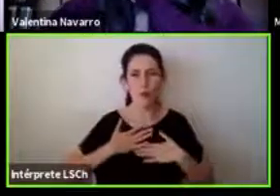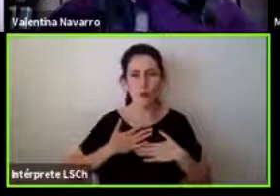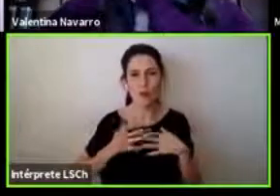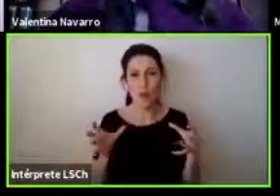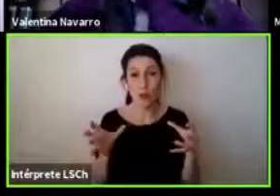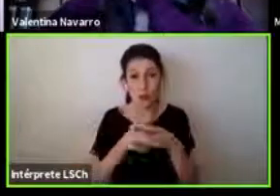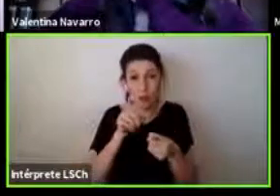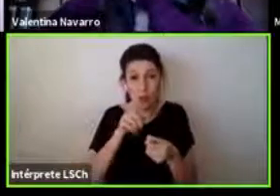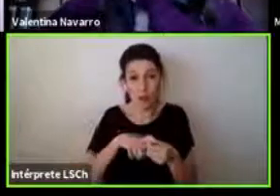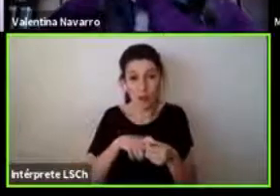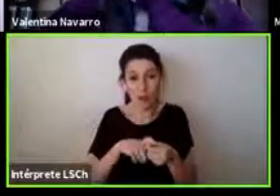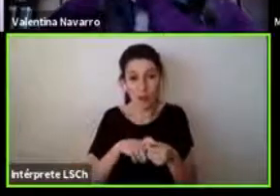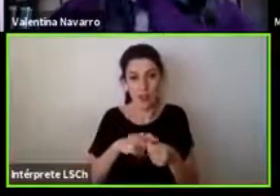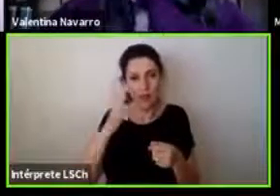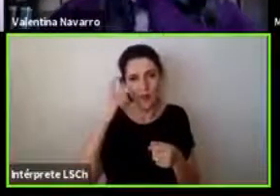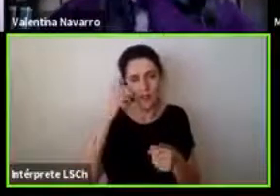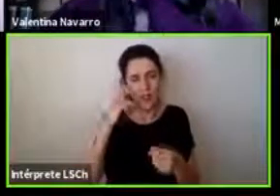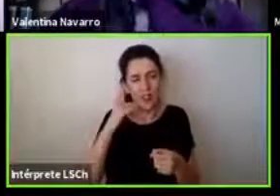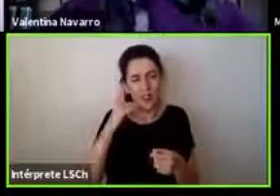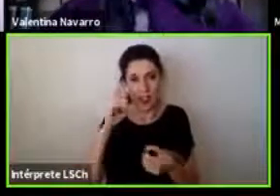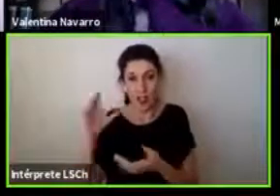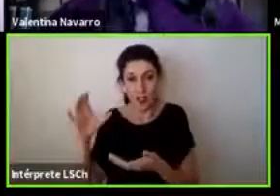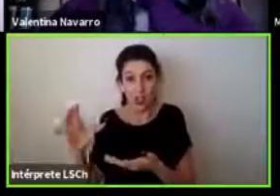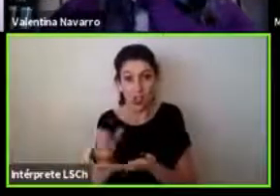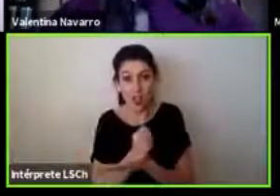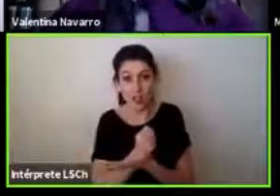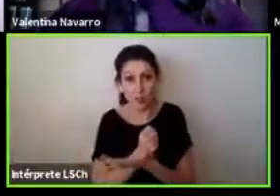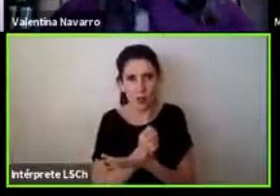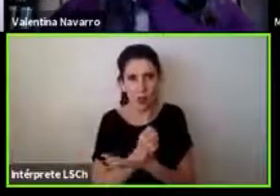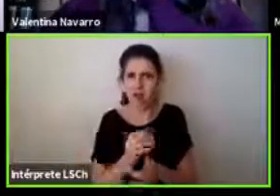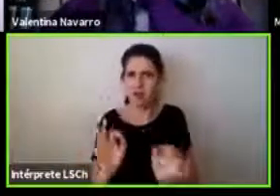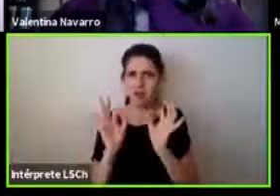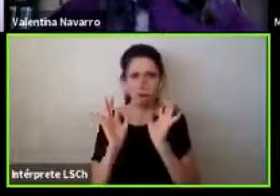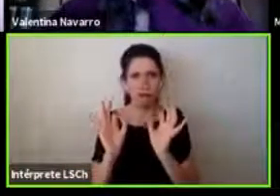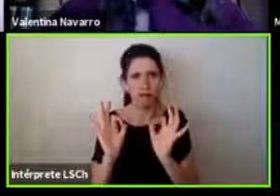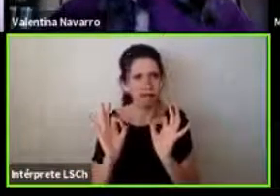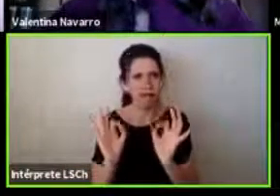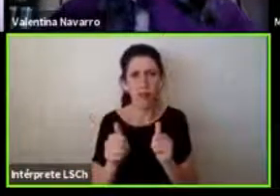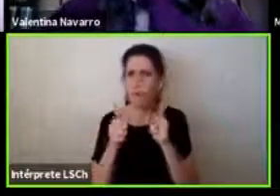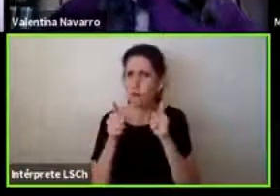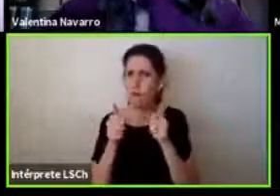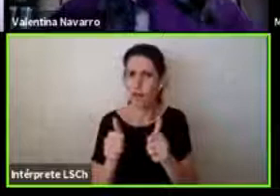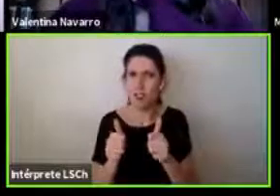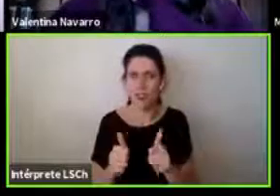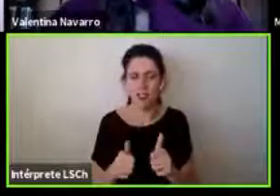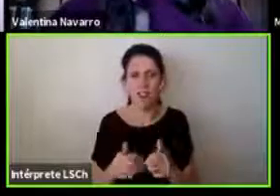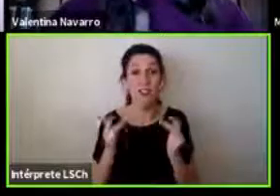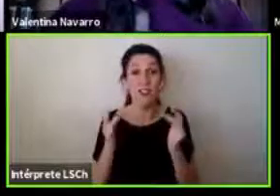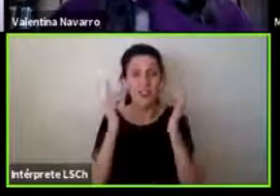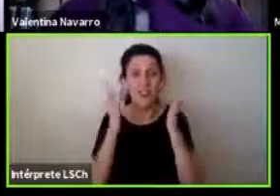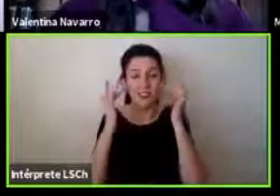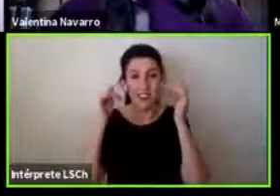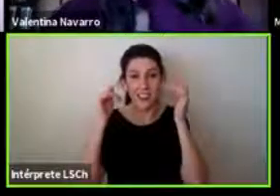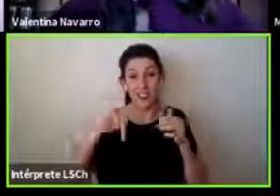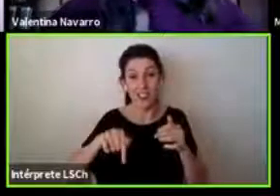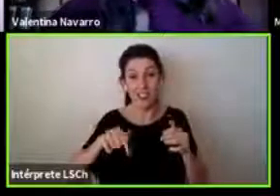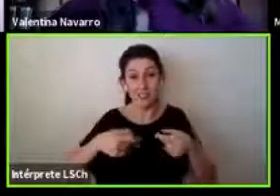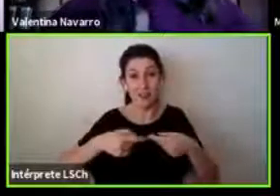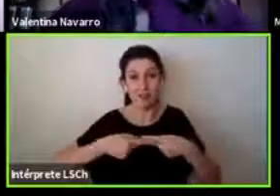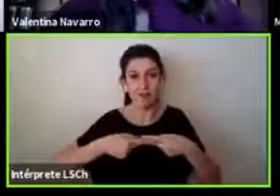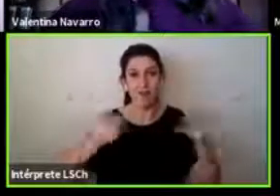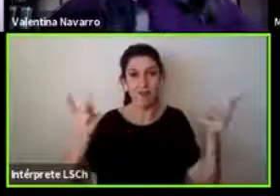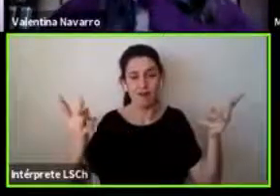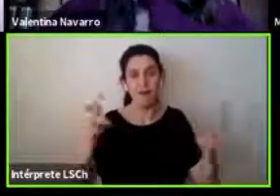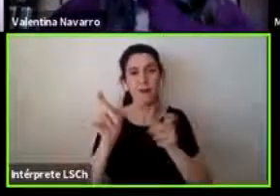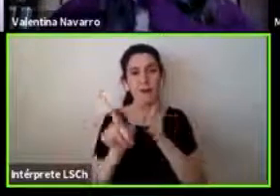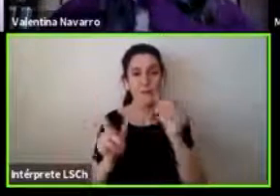producto final es algo de verdad bueno bien bueno así que contenta de que hoy día se esté lanzando y que la gente lo